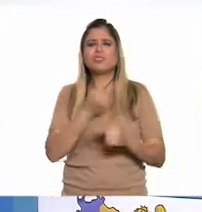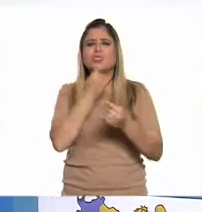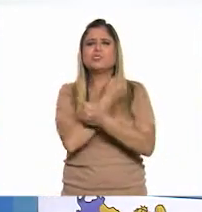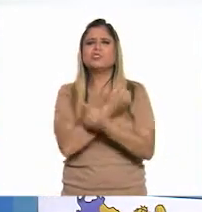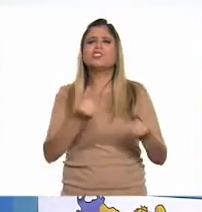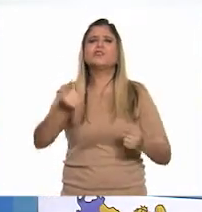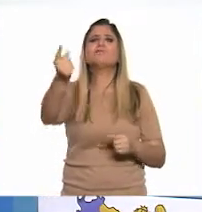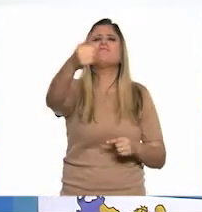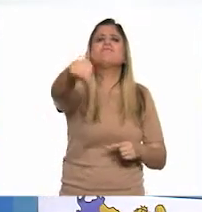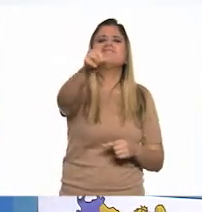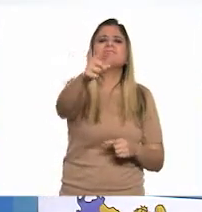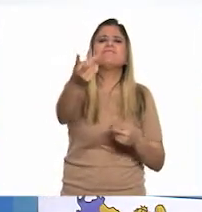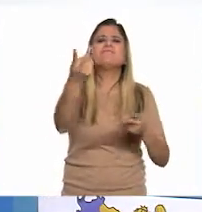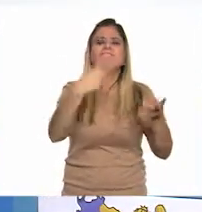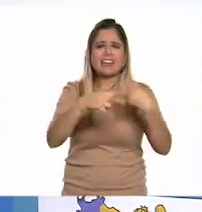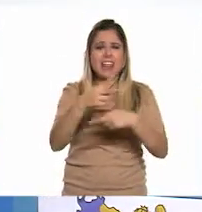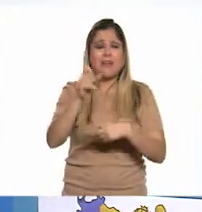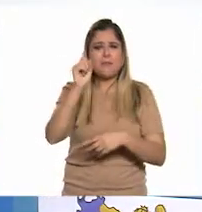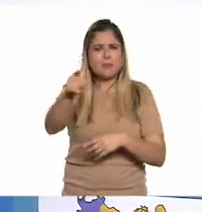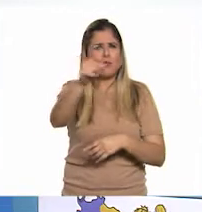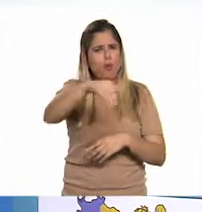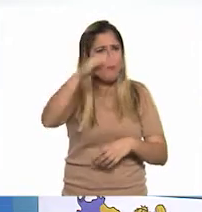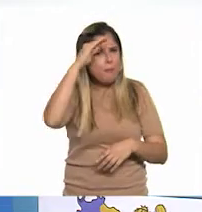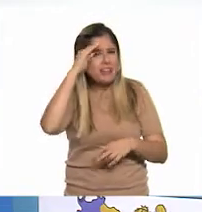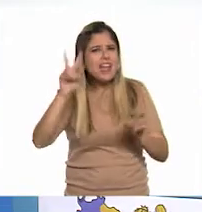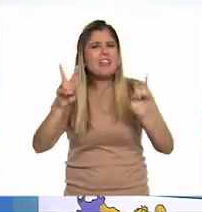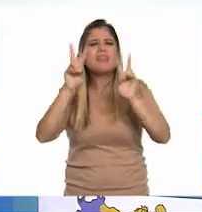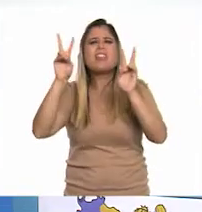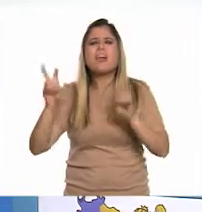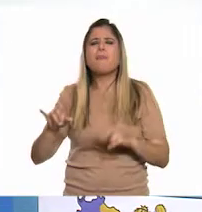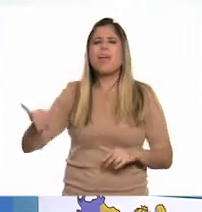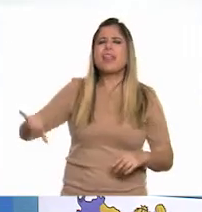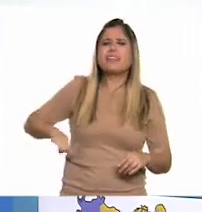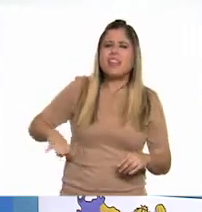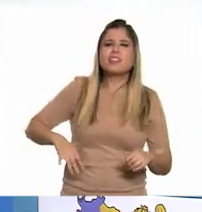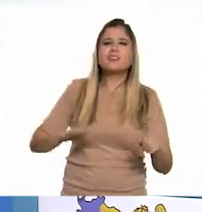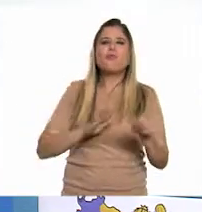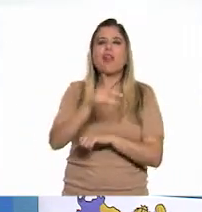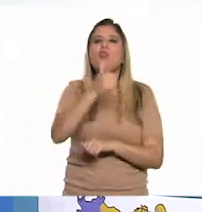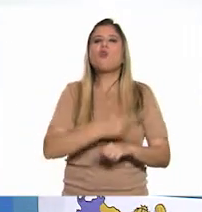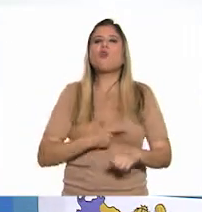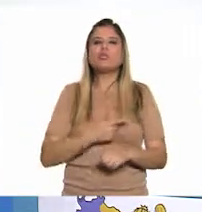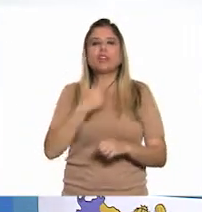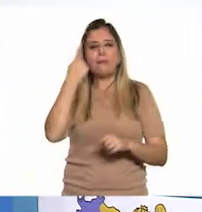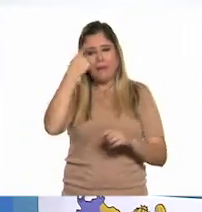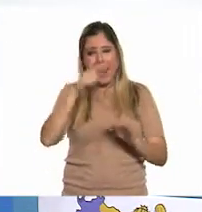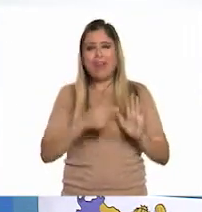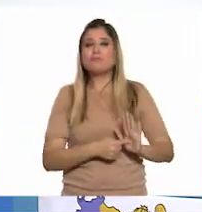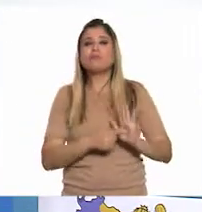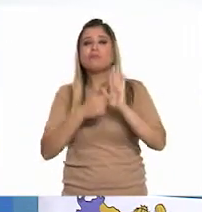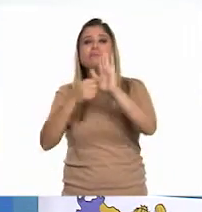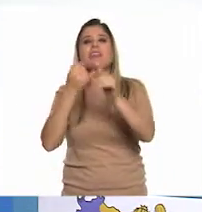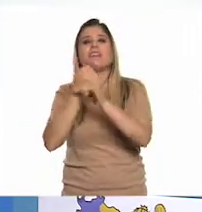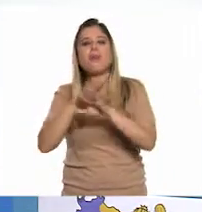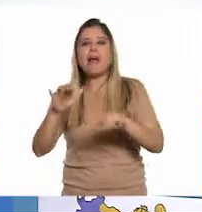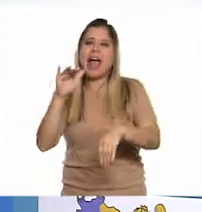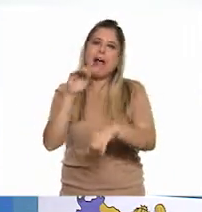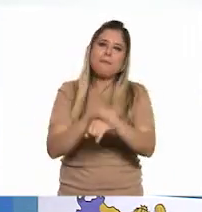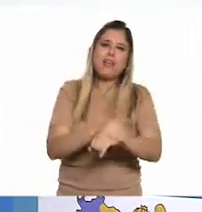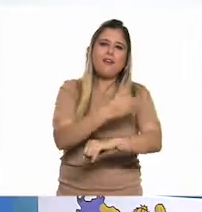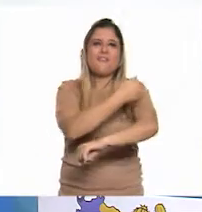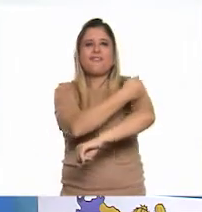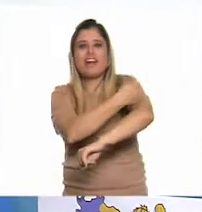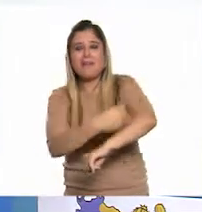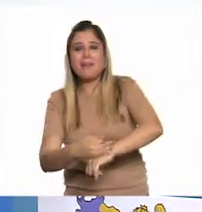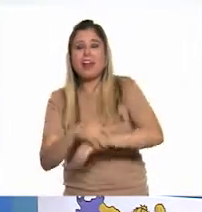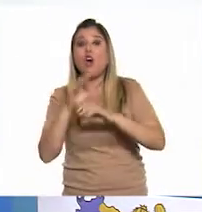acompañan desde casa. También piensen en un tema sobre el que a ustedes les gustaría compartir información con amigos, familiares